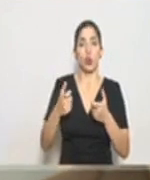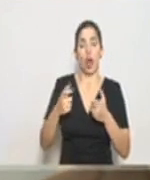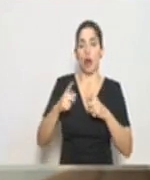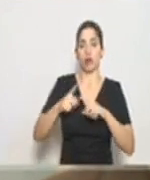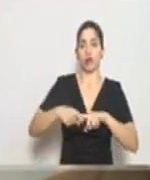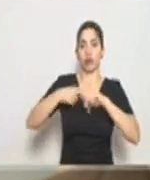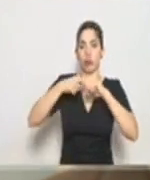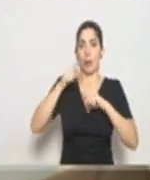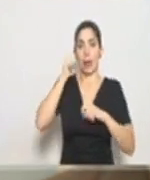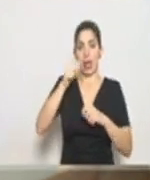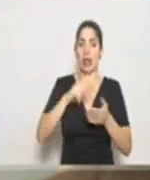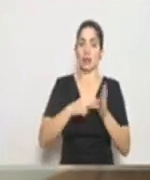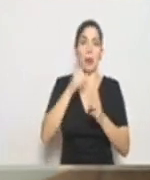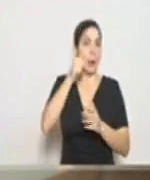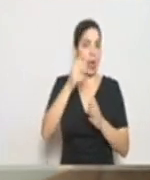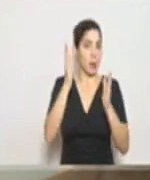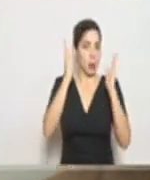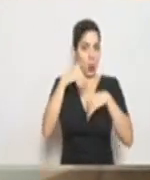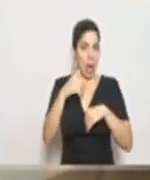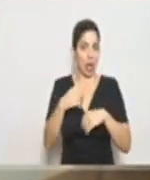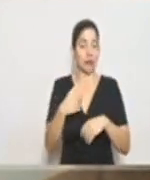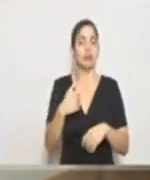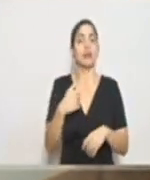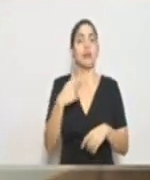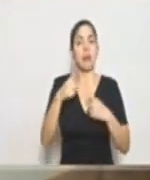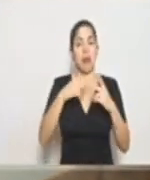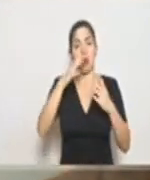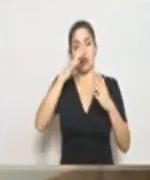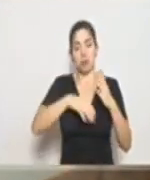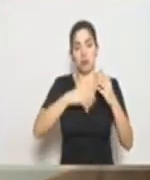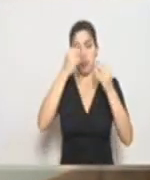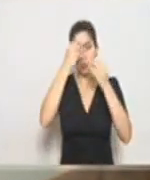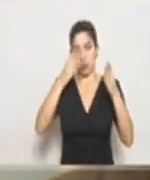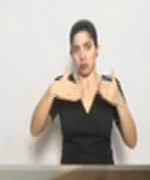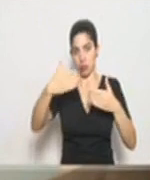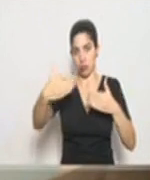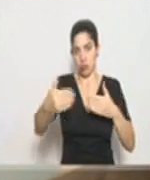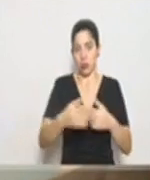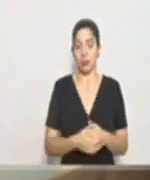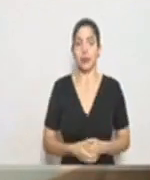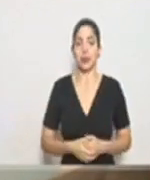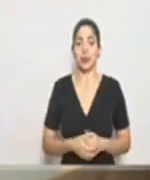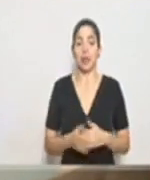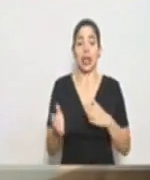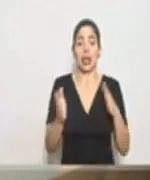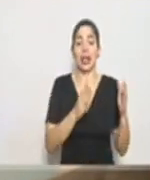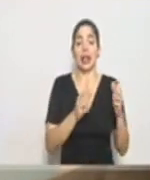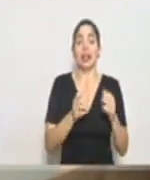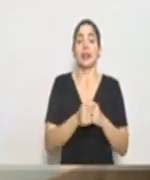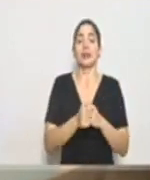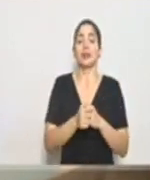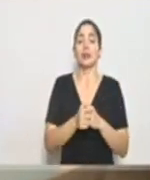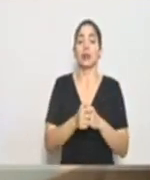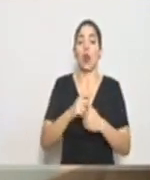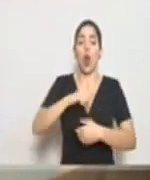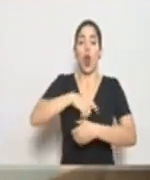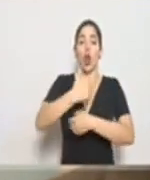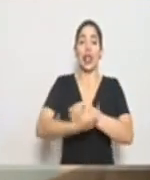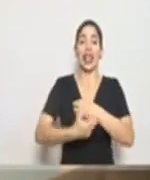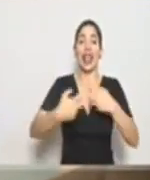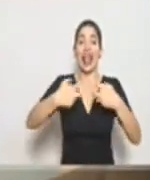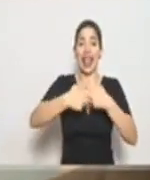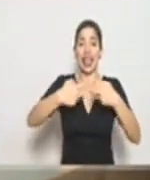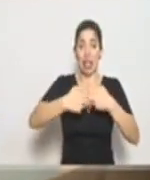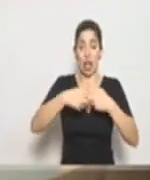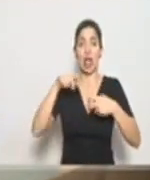así es que no va a haber Rueda de la Fortuna, estaremos haciendo los comunicados correspondientes. Los sorteos de lotería electrónica,